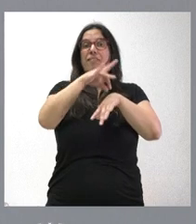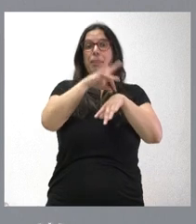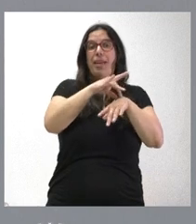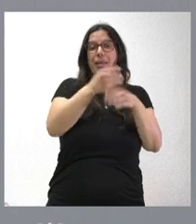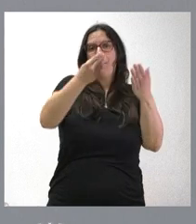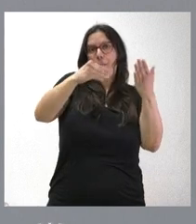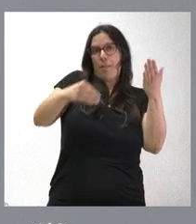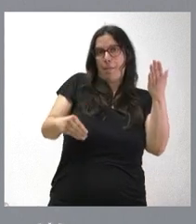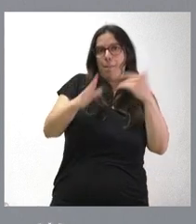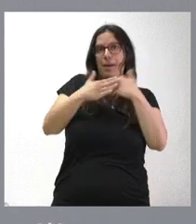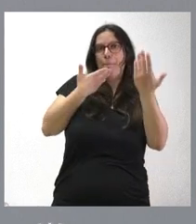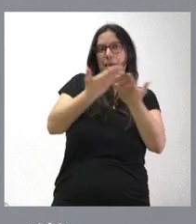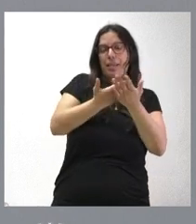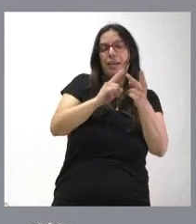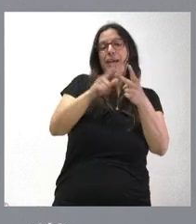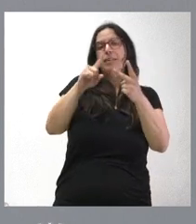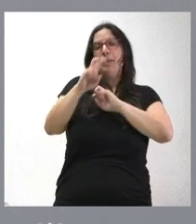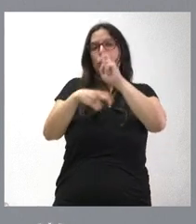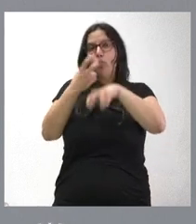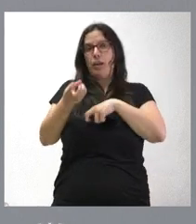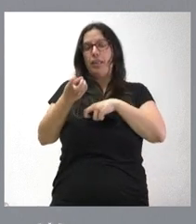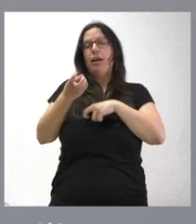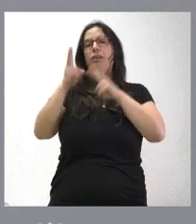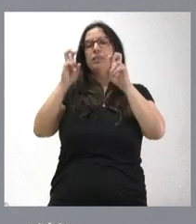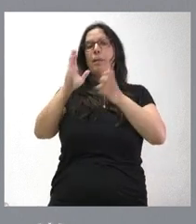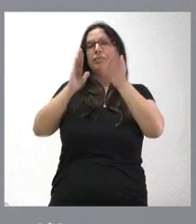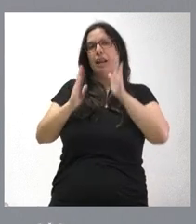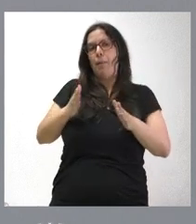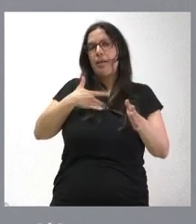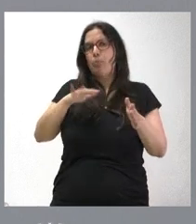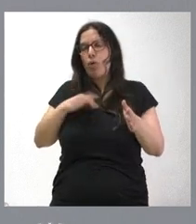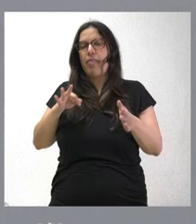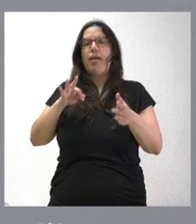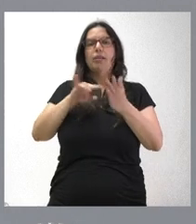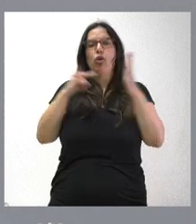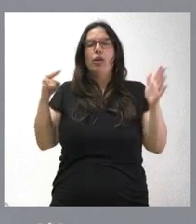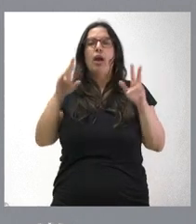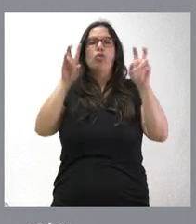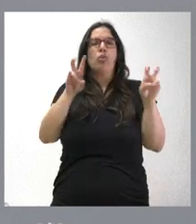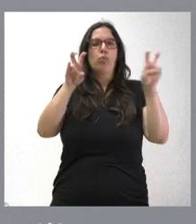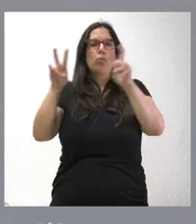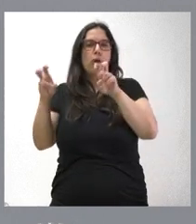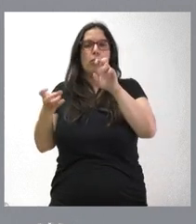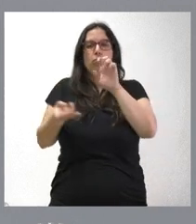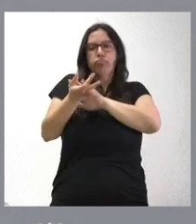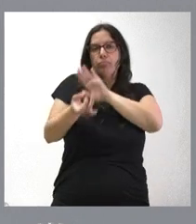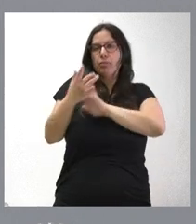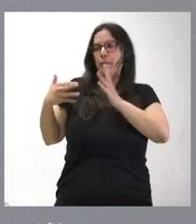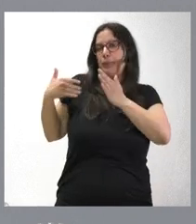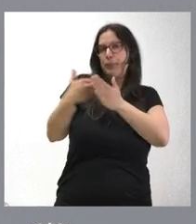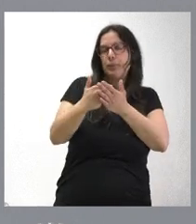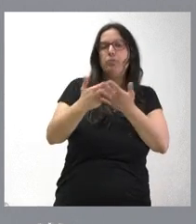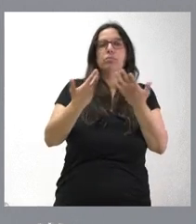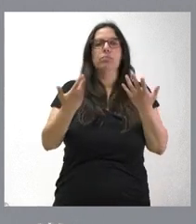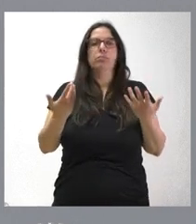se actualiza la norma en el ámbito terapéutico y tecnológico con las nuevas novedades surgidas en los últimos años y en las